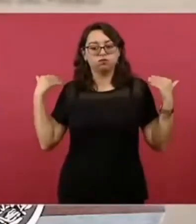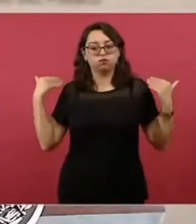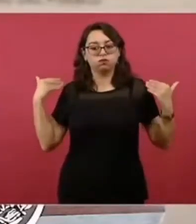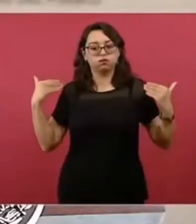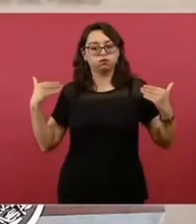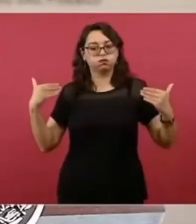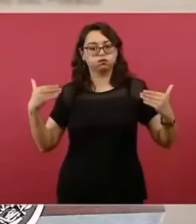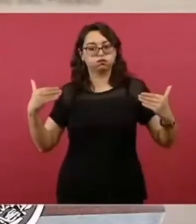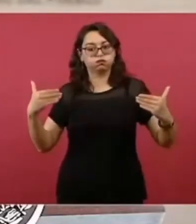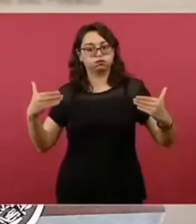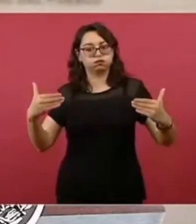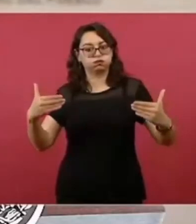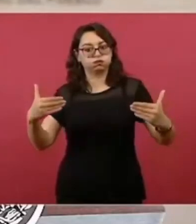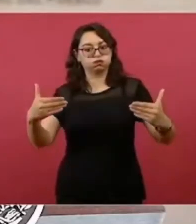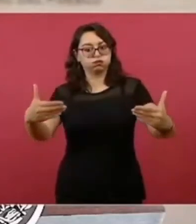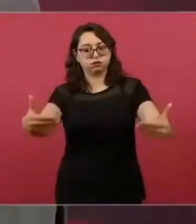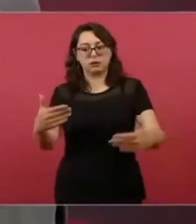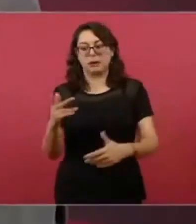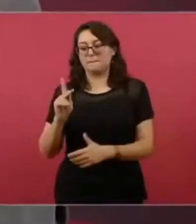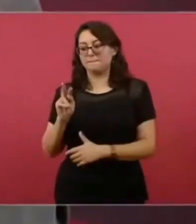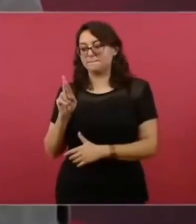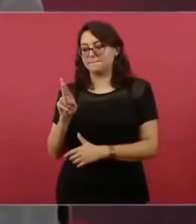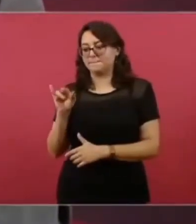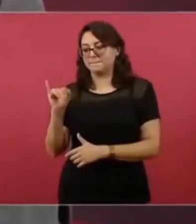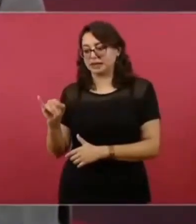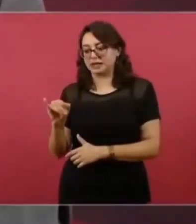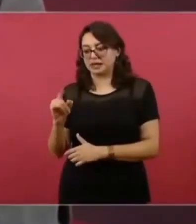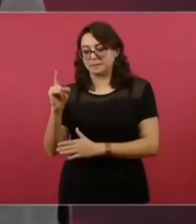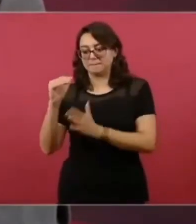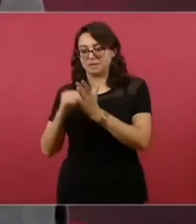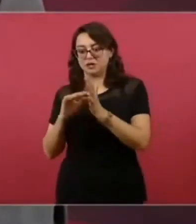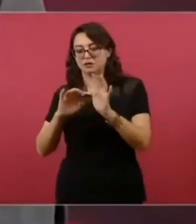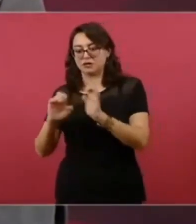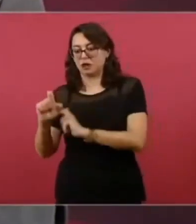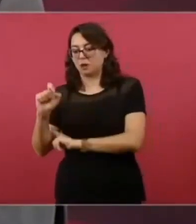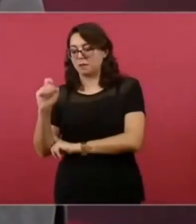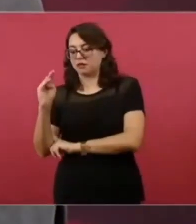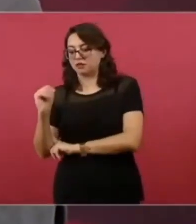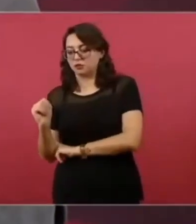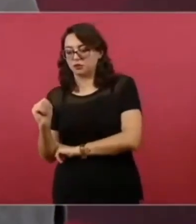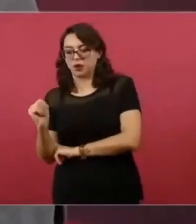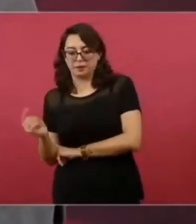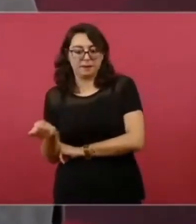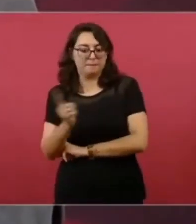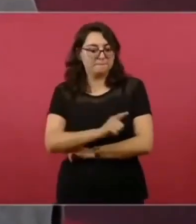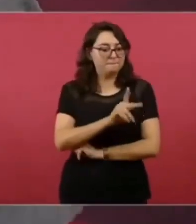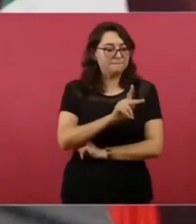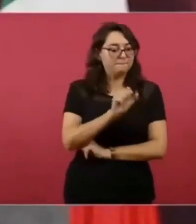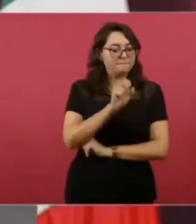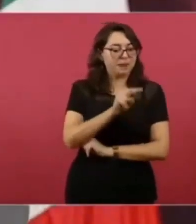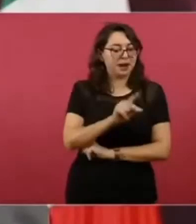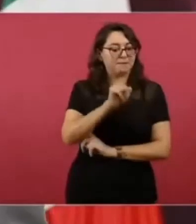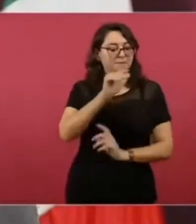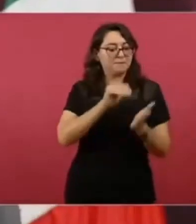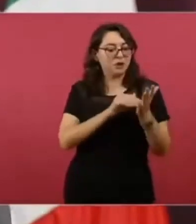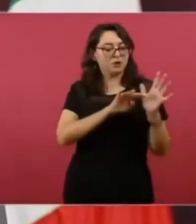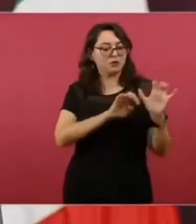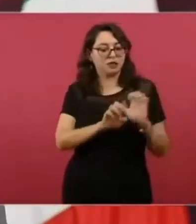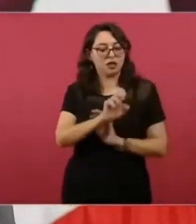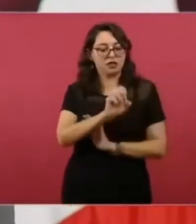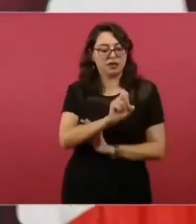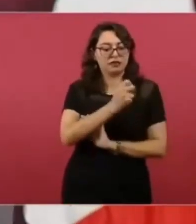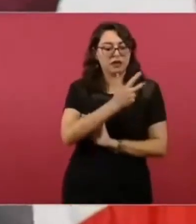el PRI desde el 29 y el PAN desde el 38, y resulta